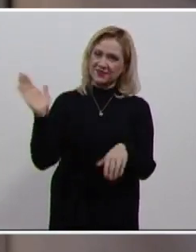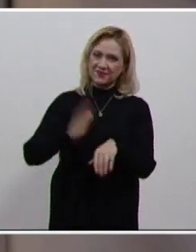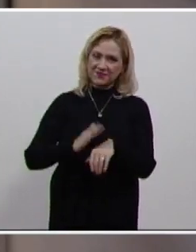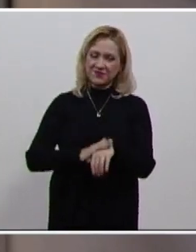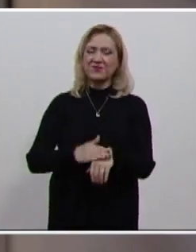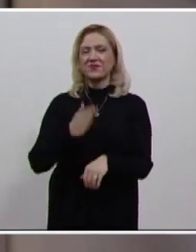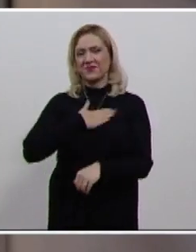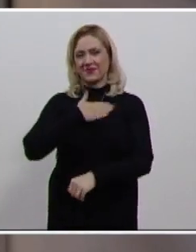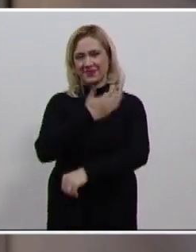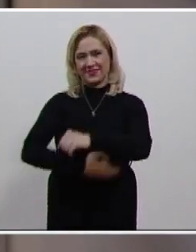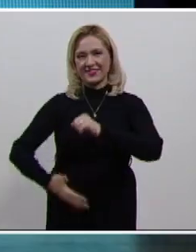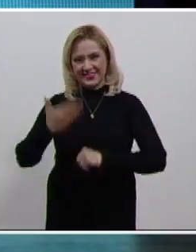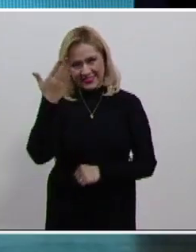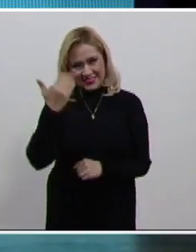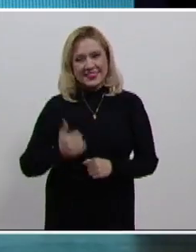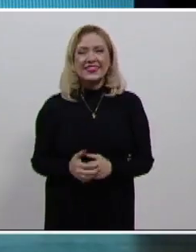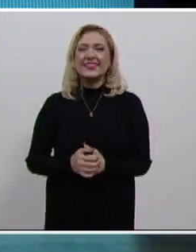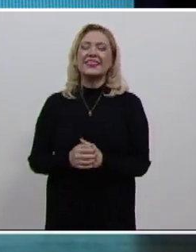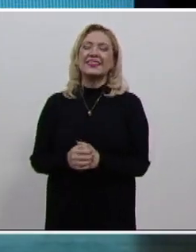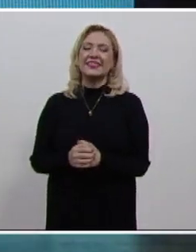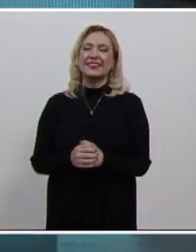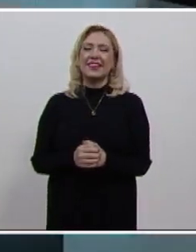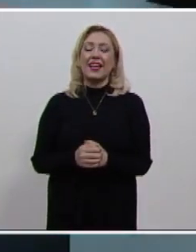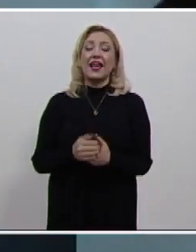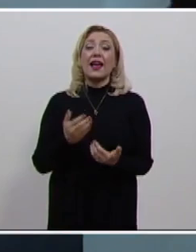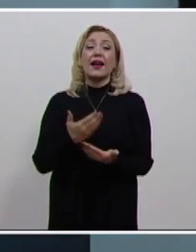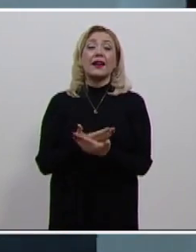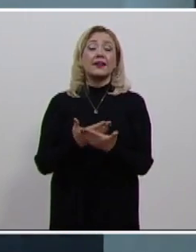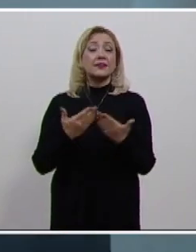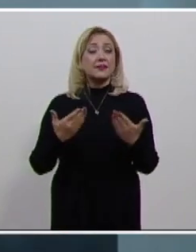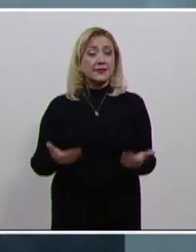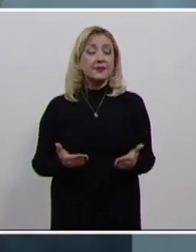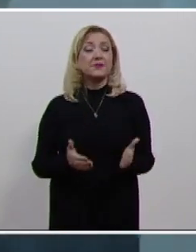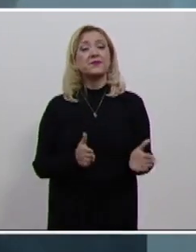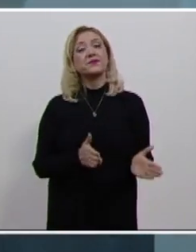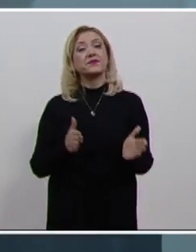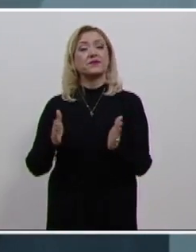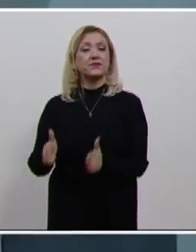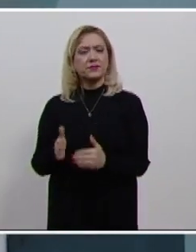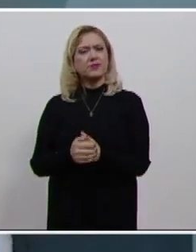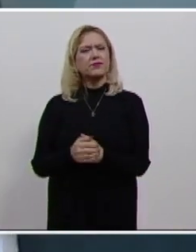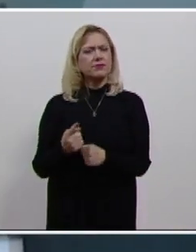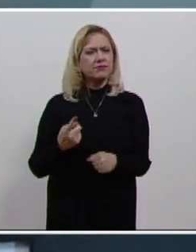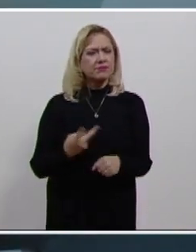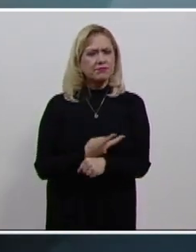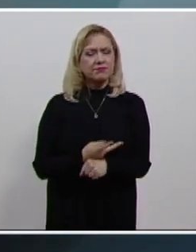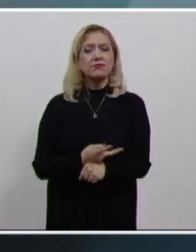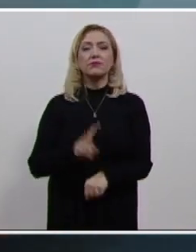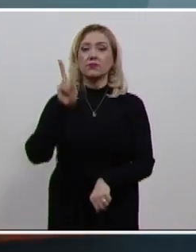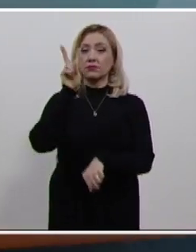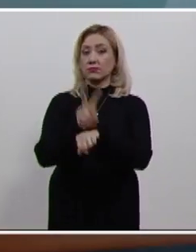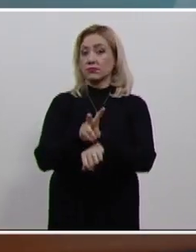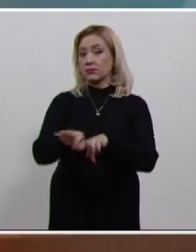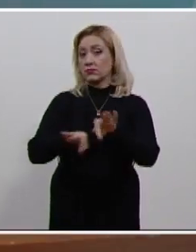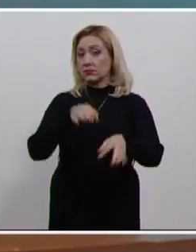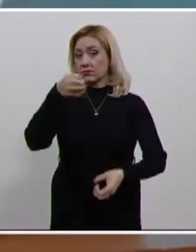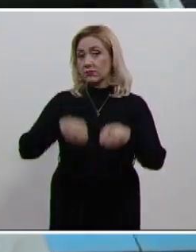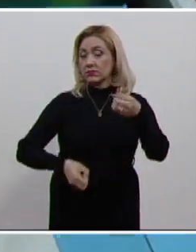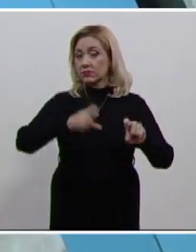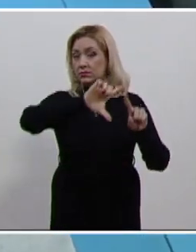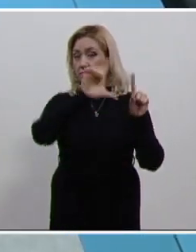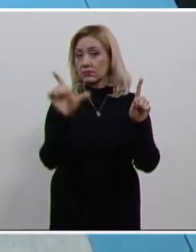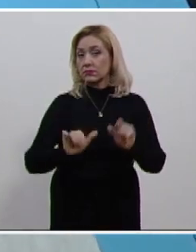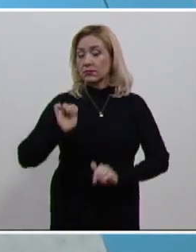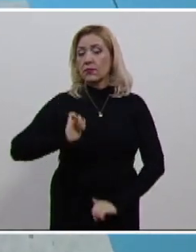muy buenas tardes también para ti. En más información, el Consejo de la Judicatura Federal